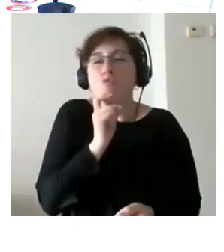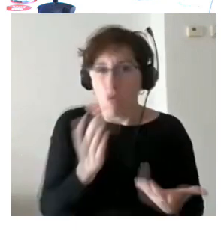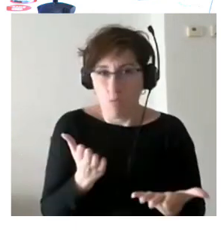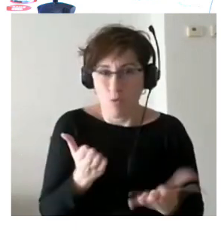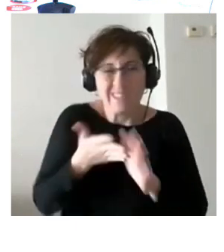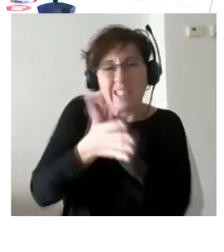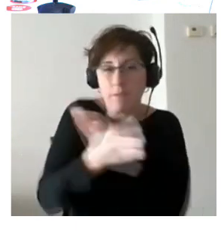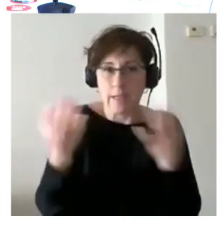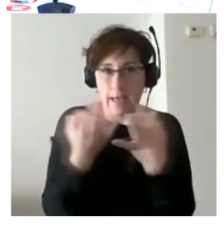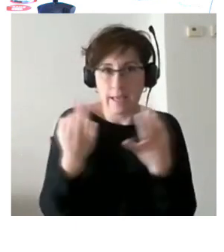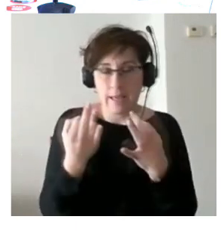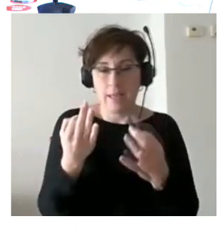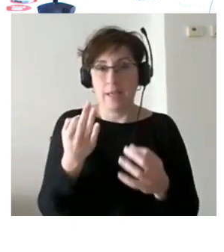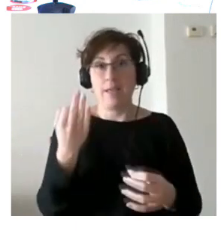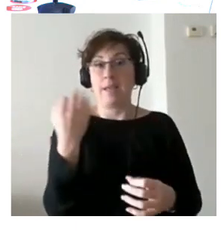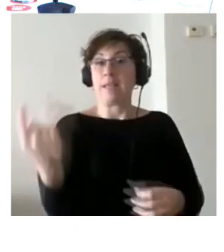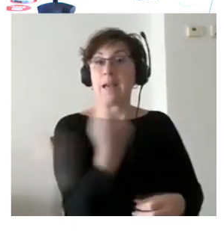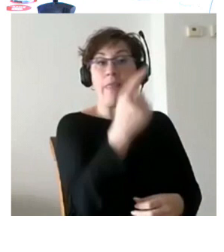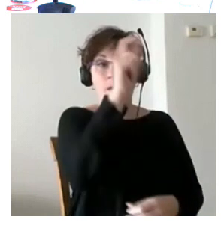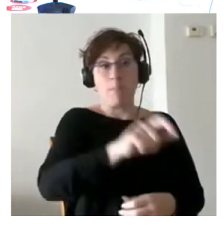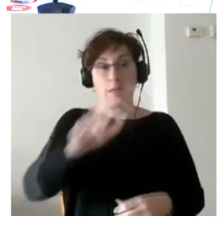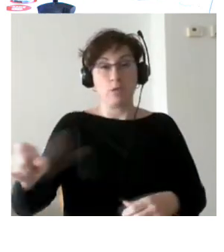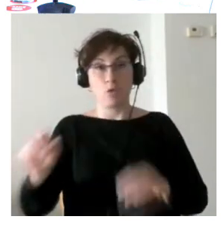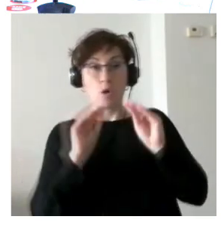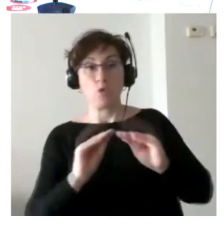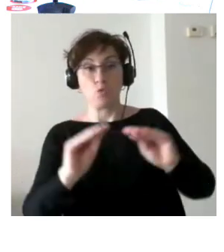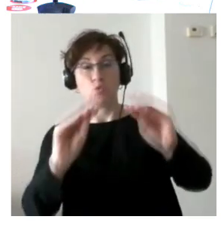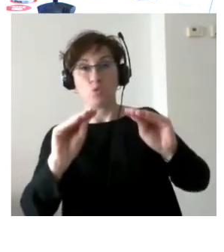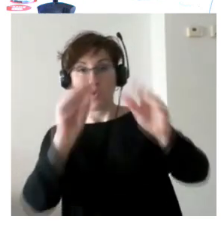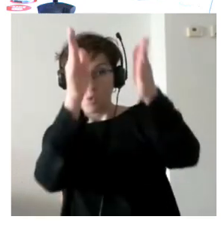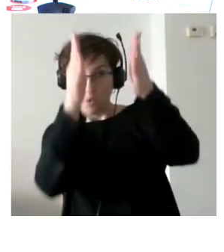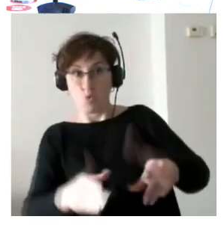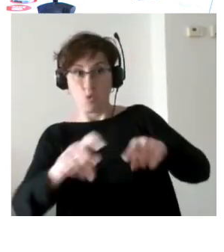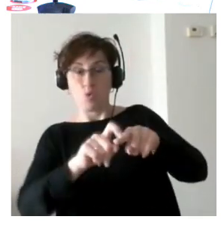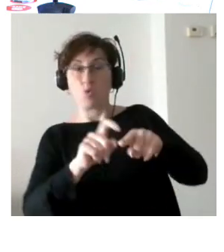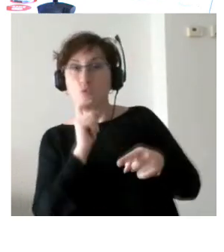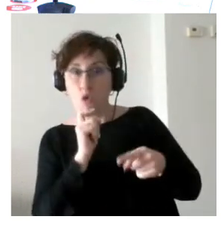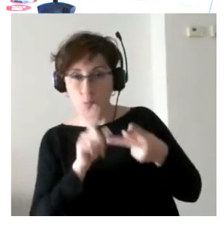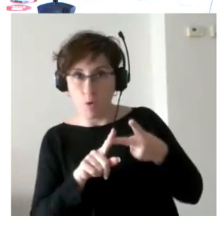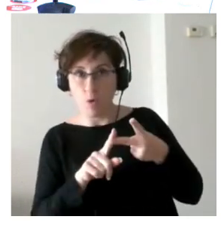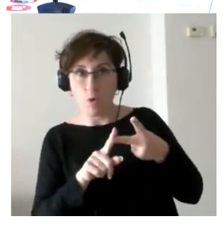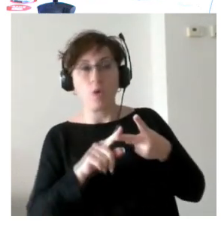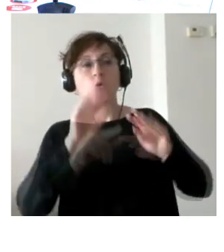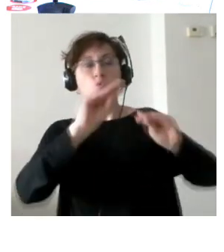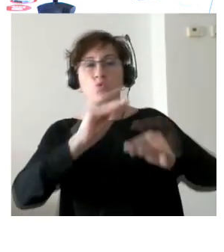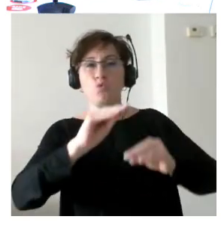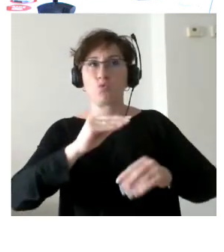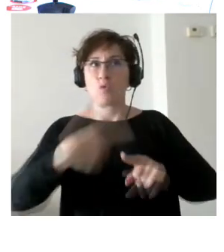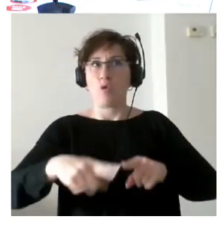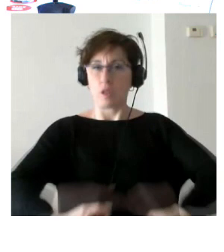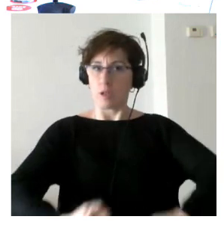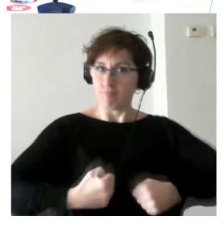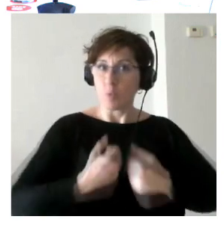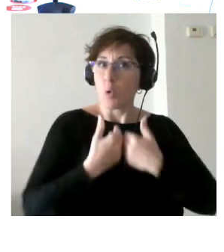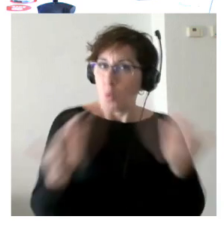en cada persona y cada persona es el cómo es esa persona cuáles son sus fortalezas cuáles son sus